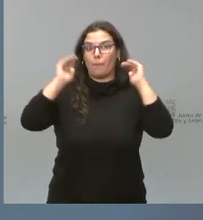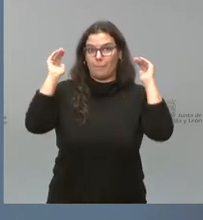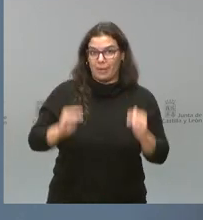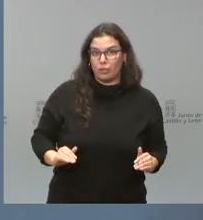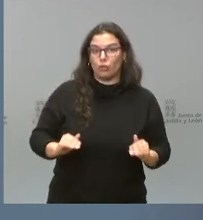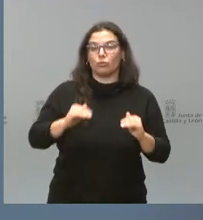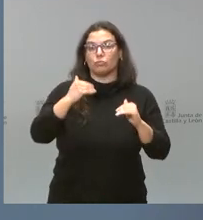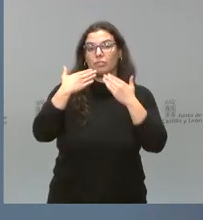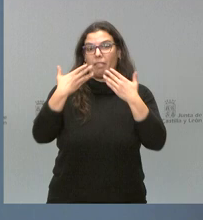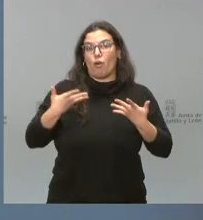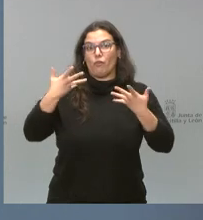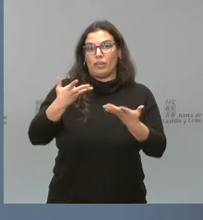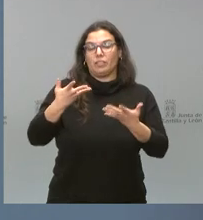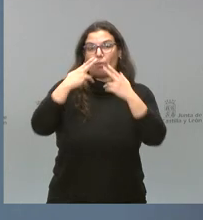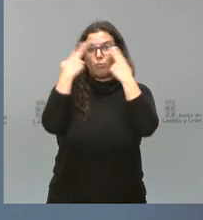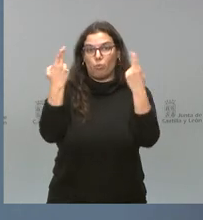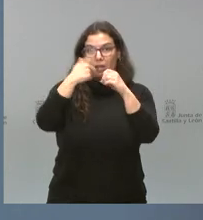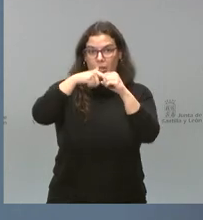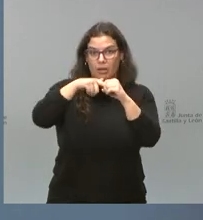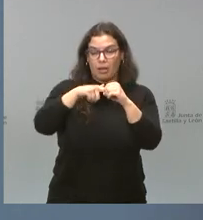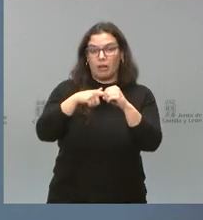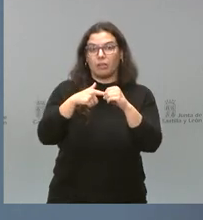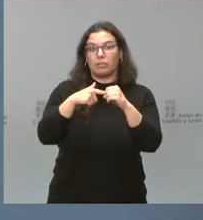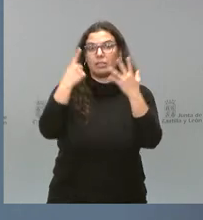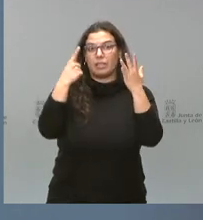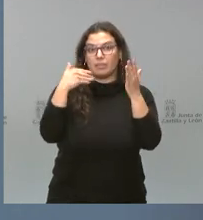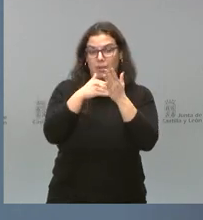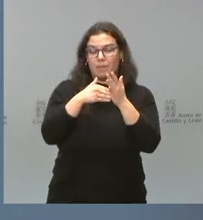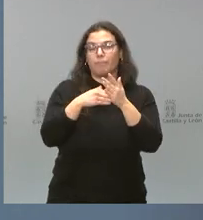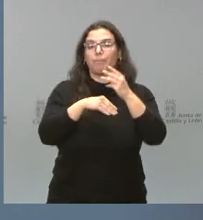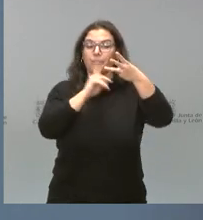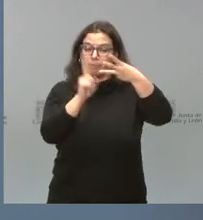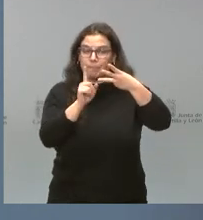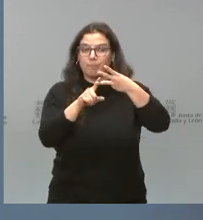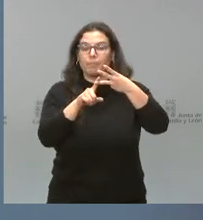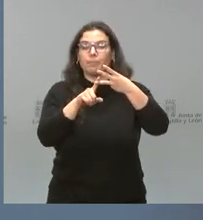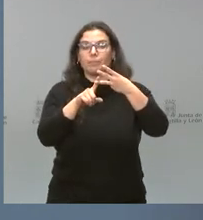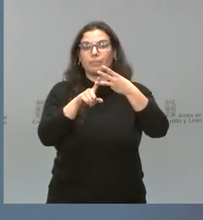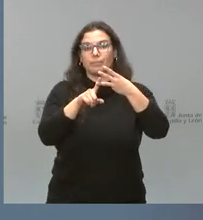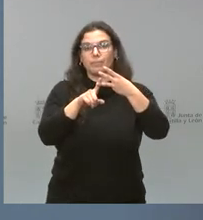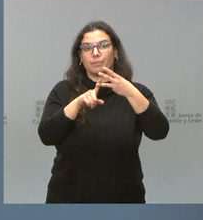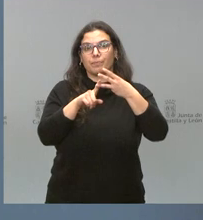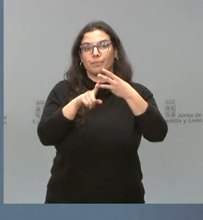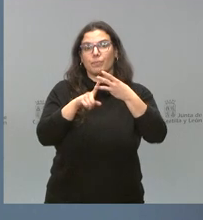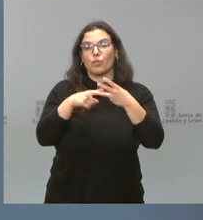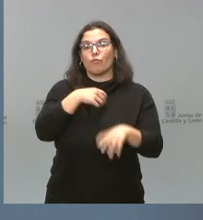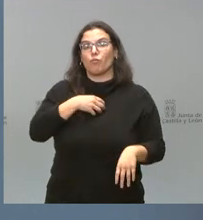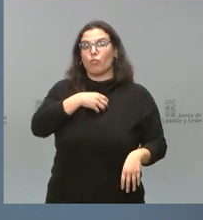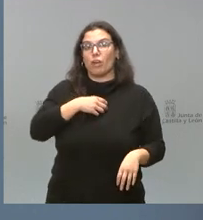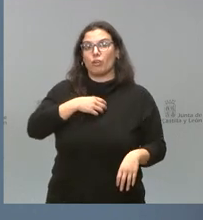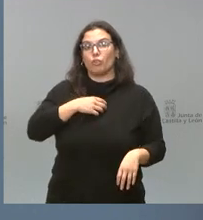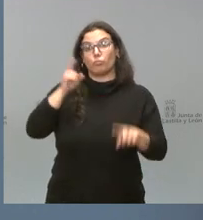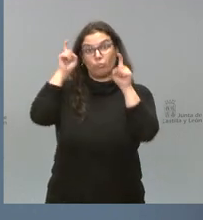oferta pública de empleo de 6.000 profesionales. Y, por último, los empleados públicos